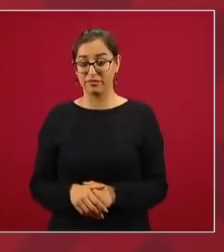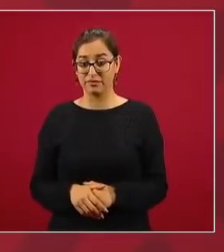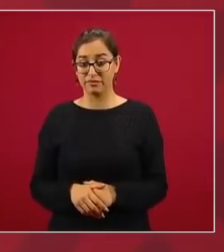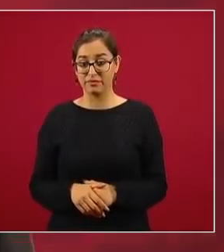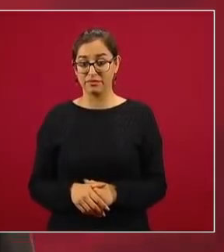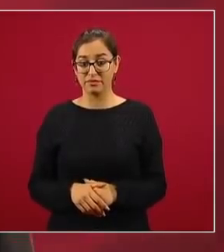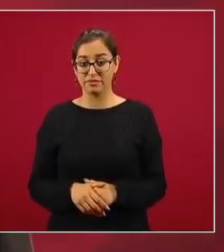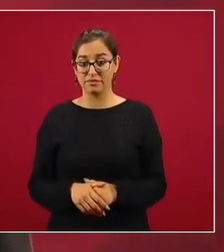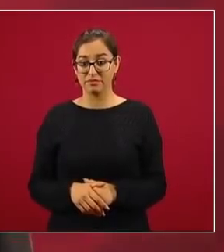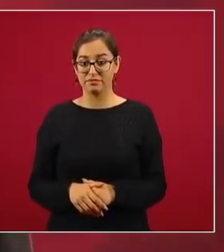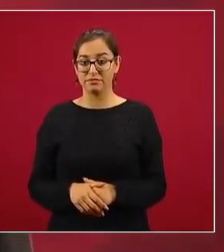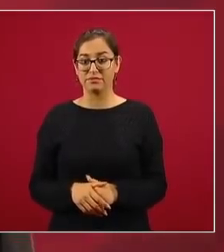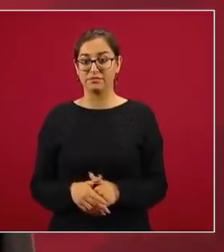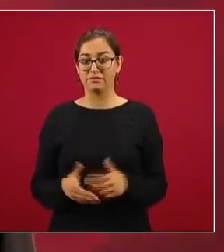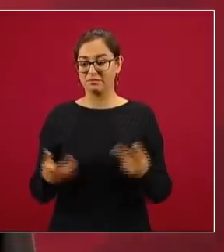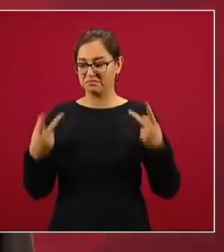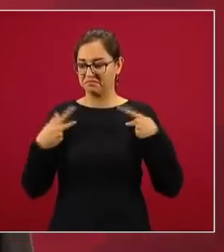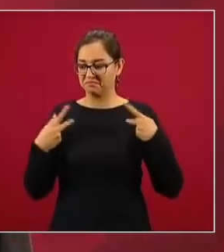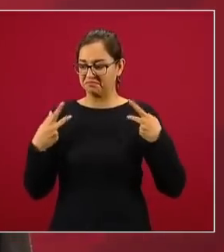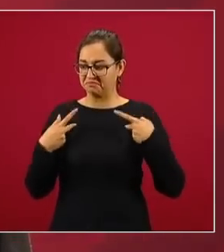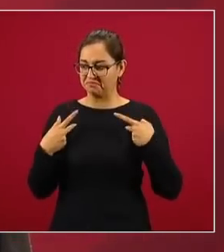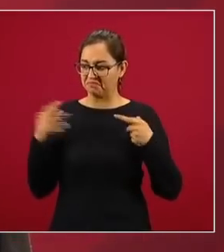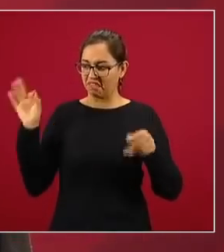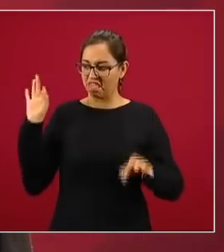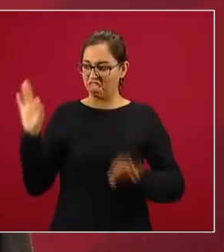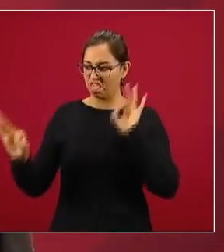se usa a la gente